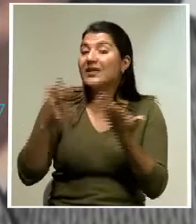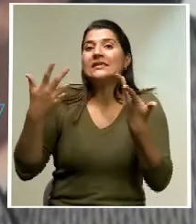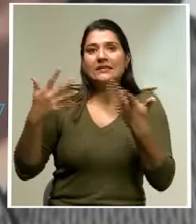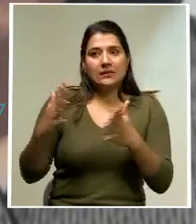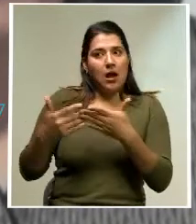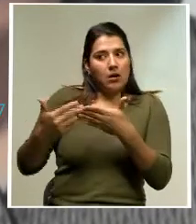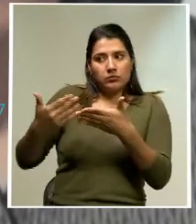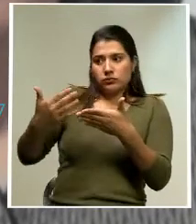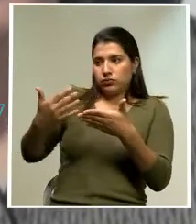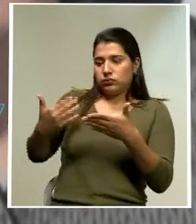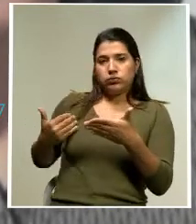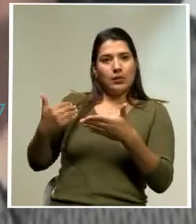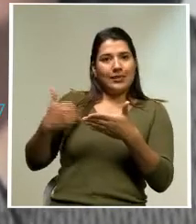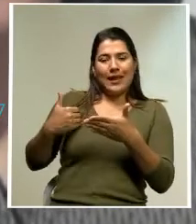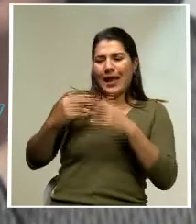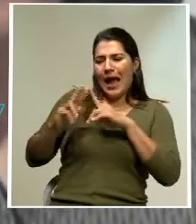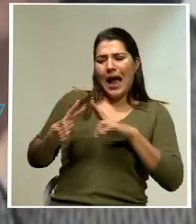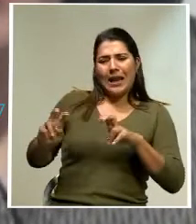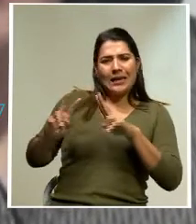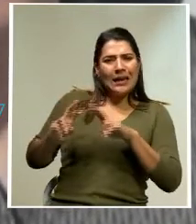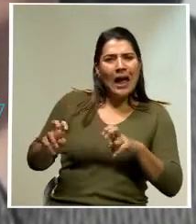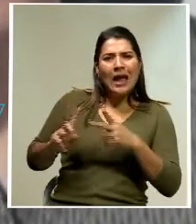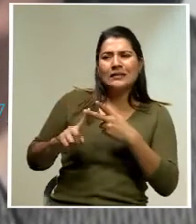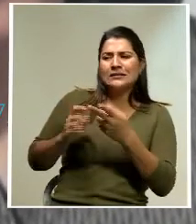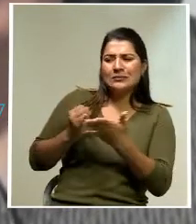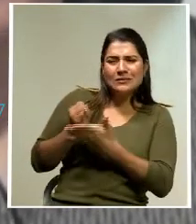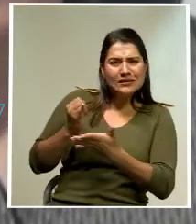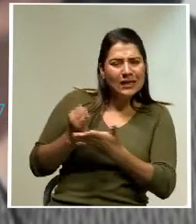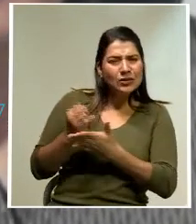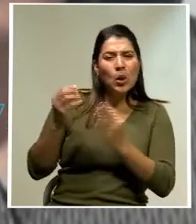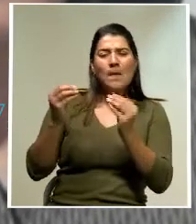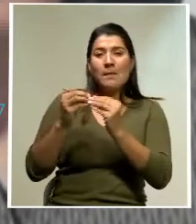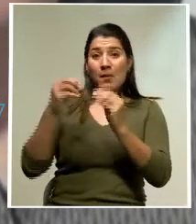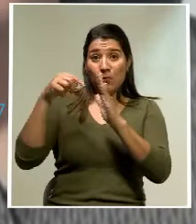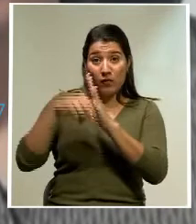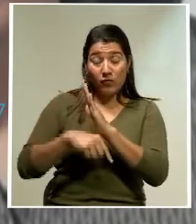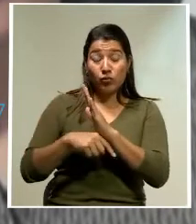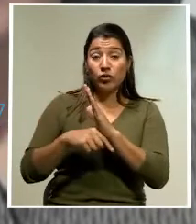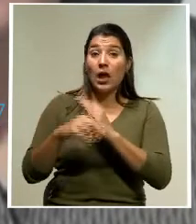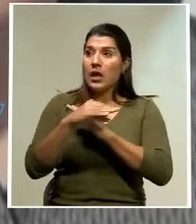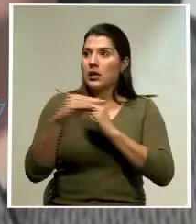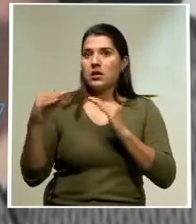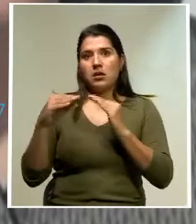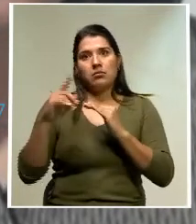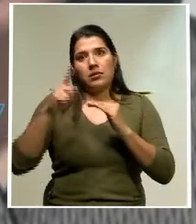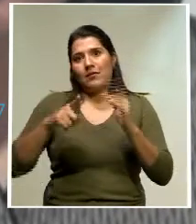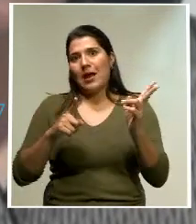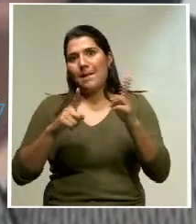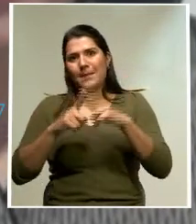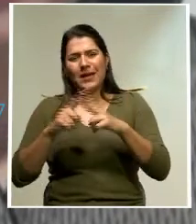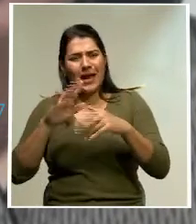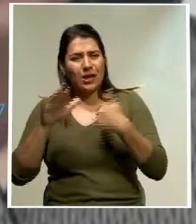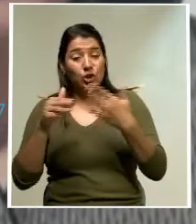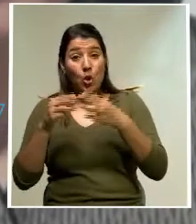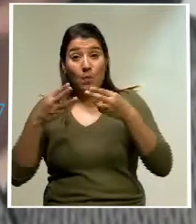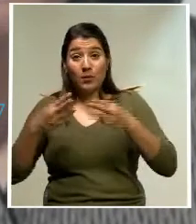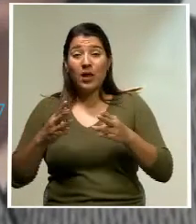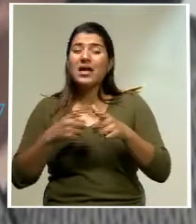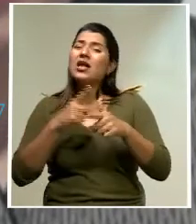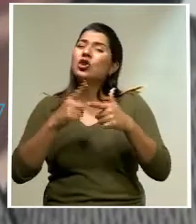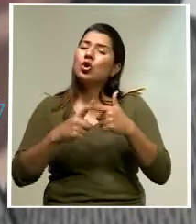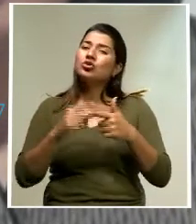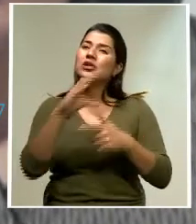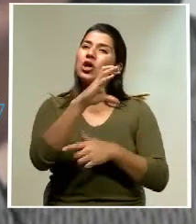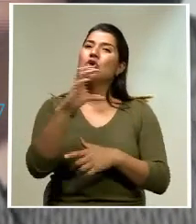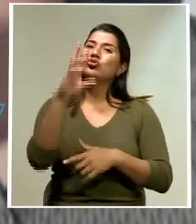fase de preinversión. Y para esto se requieren todas las metodologías, ¿verdad? Entonces, como país realmente tenemos